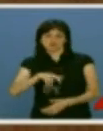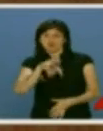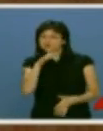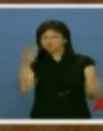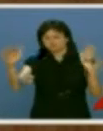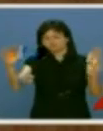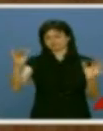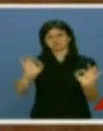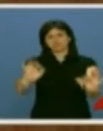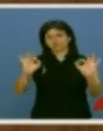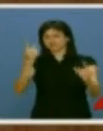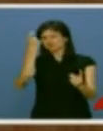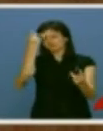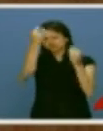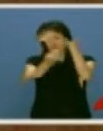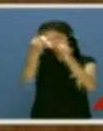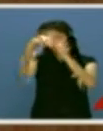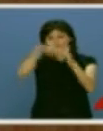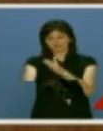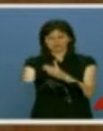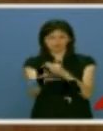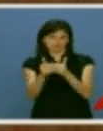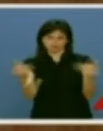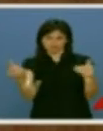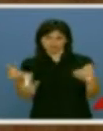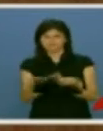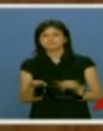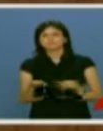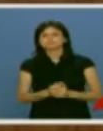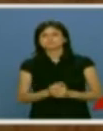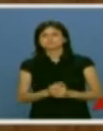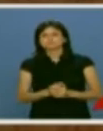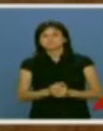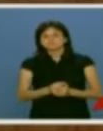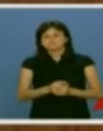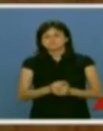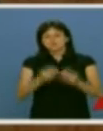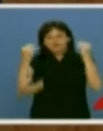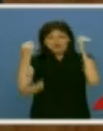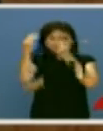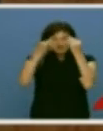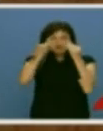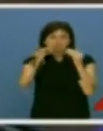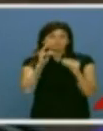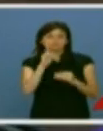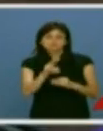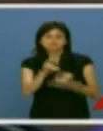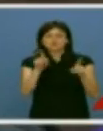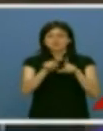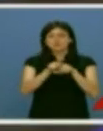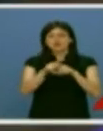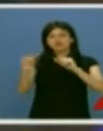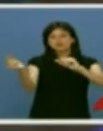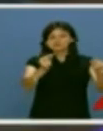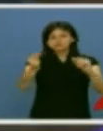y requiere una reflexión más de fondo en este debate inicial. Creo que la verdadera novedad en su discurso, en relación